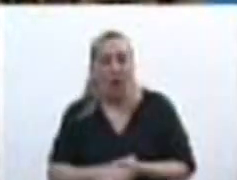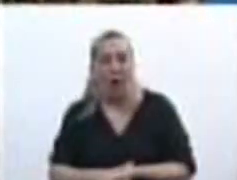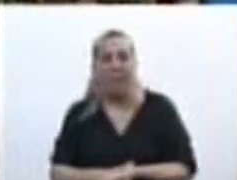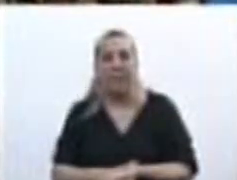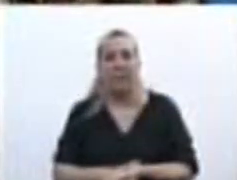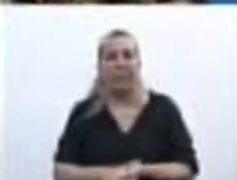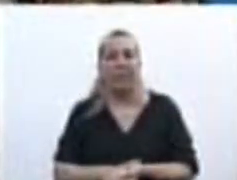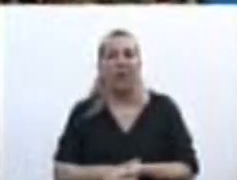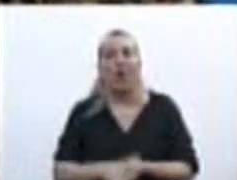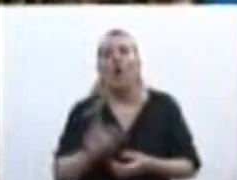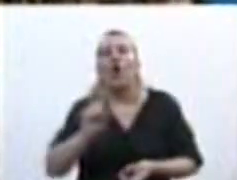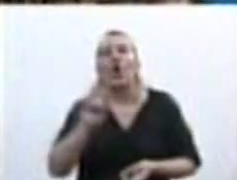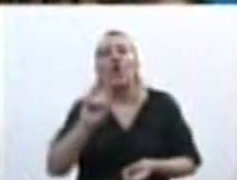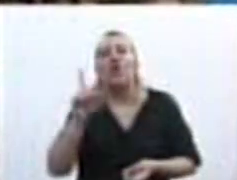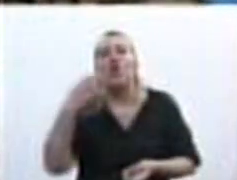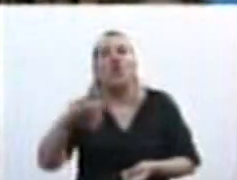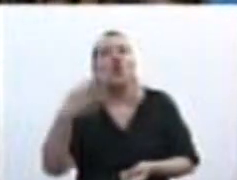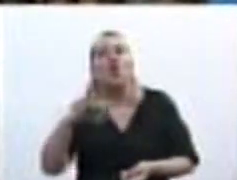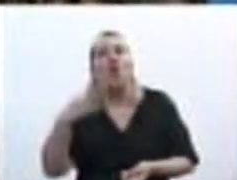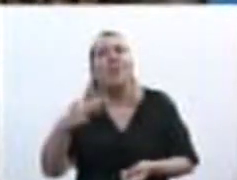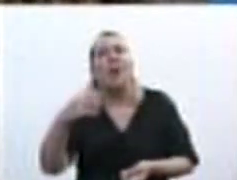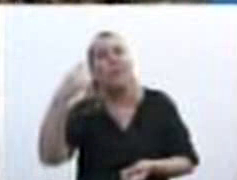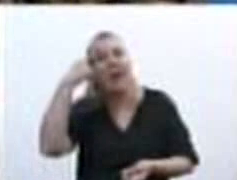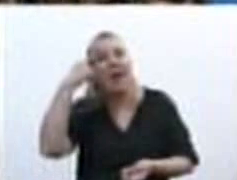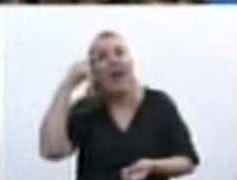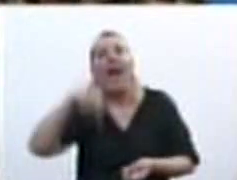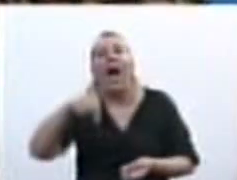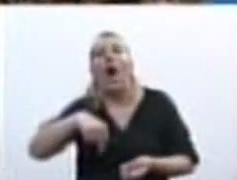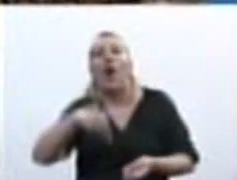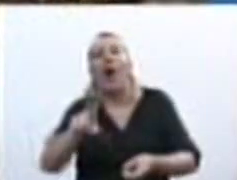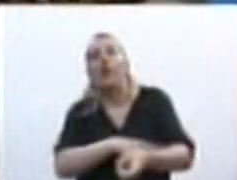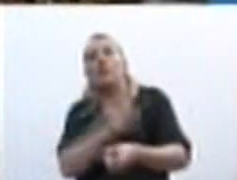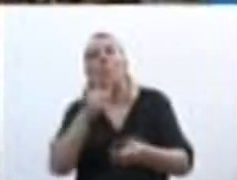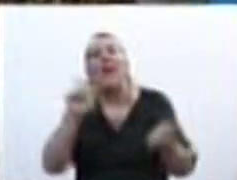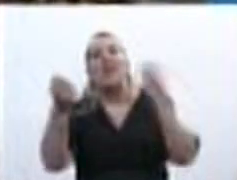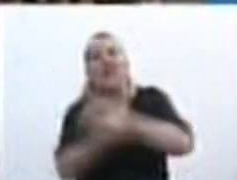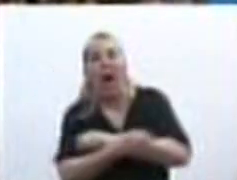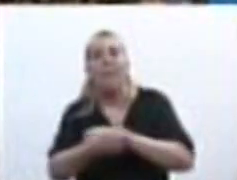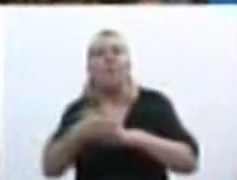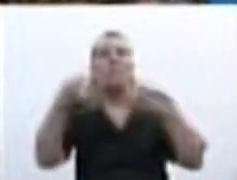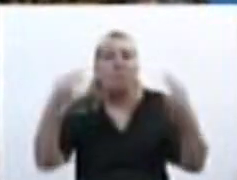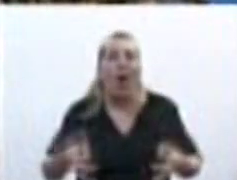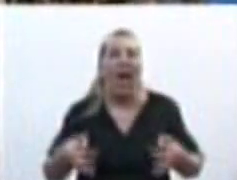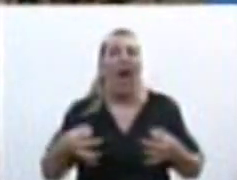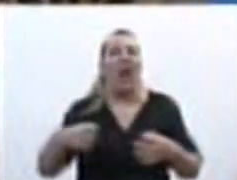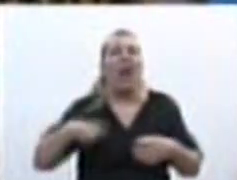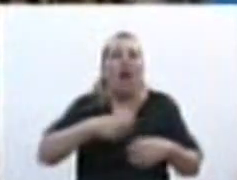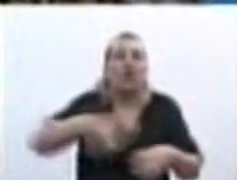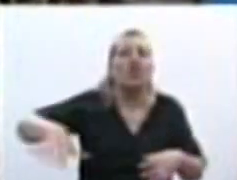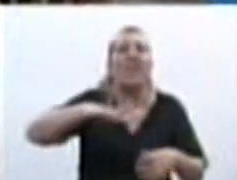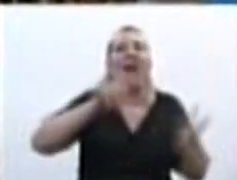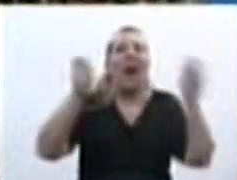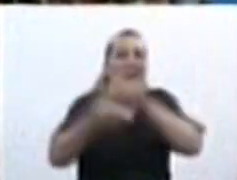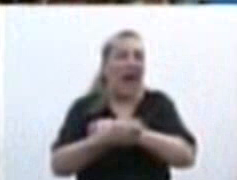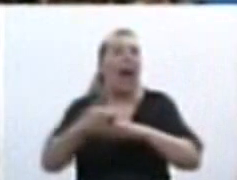no hay que tomar los cambios de las costumbres y de las morales y de la sociedad a